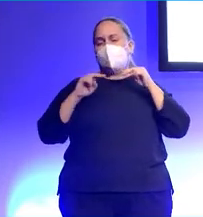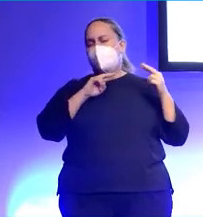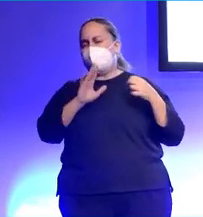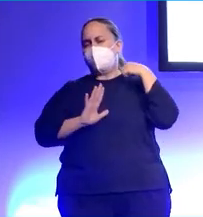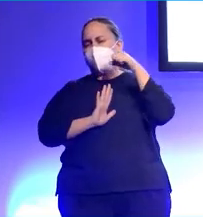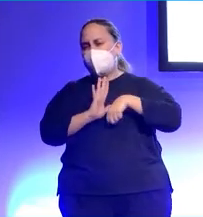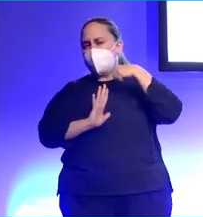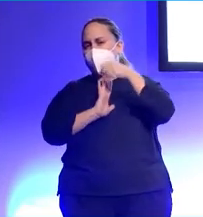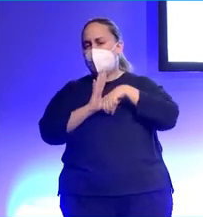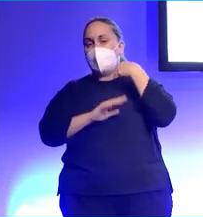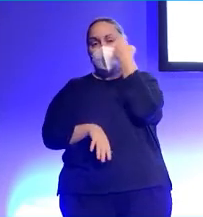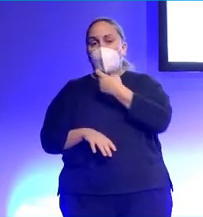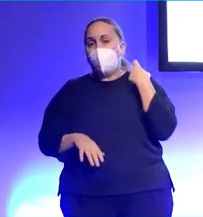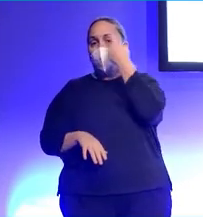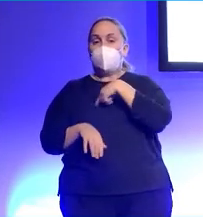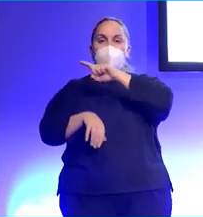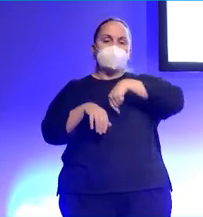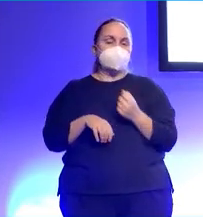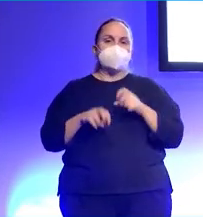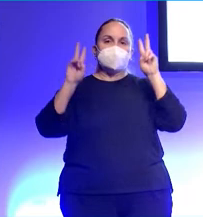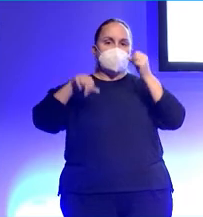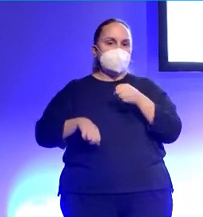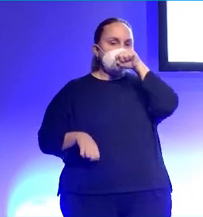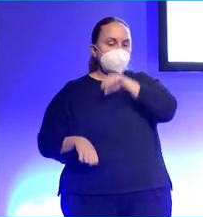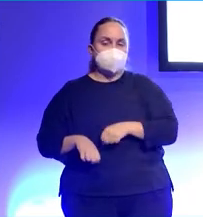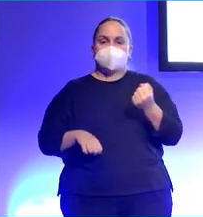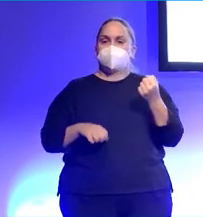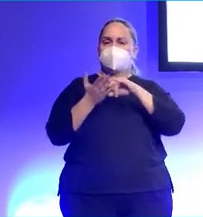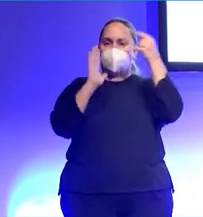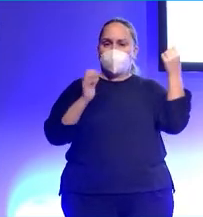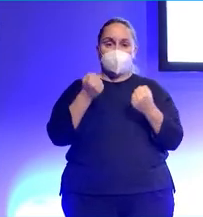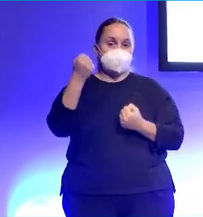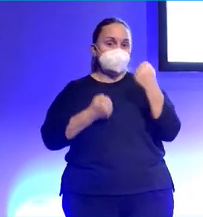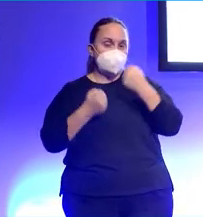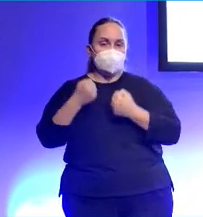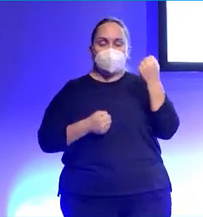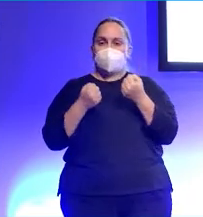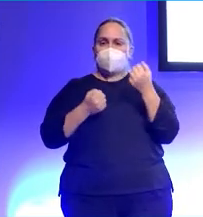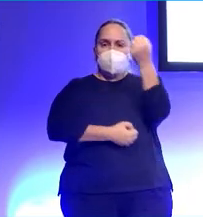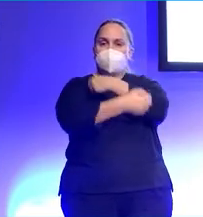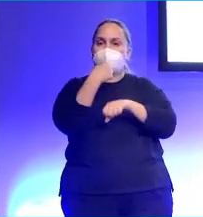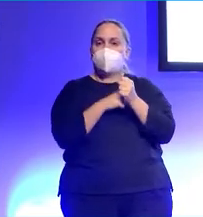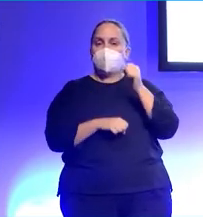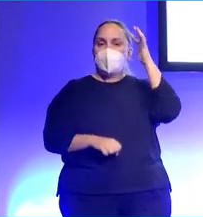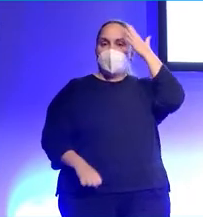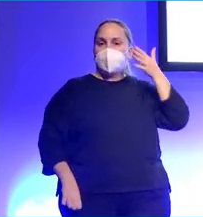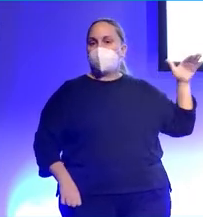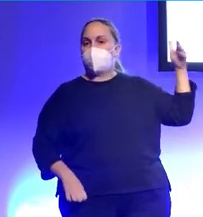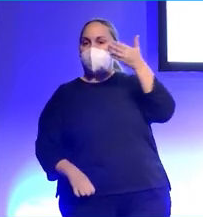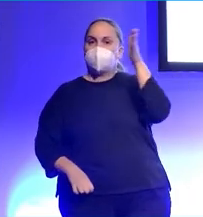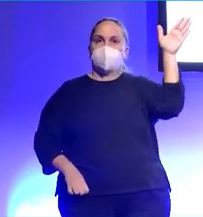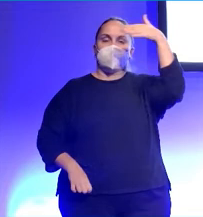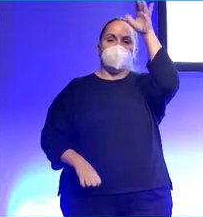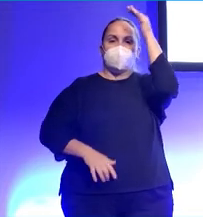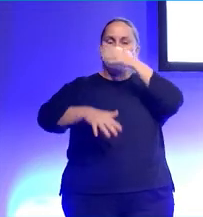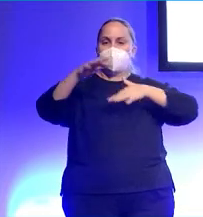horas, de un tema que les gusta, de tecnología, de motor, de lo que sea, de economía, divagando. Pero yo me sabría